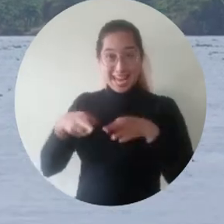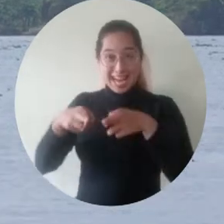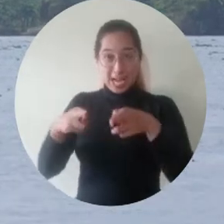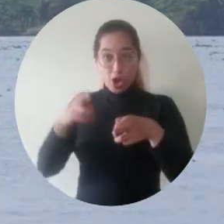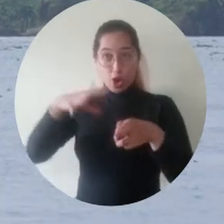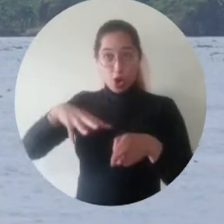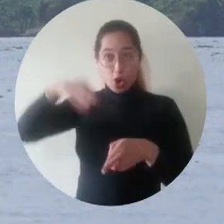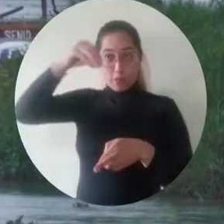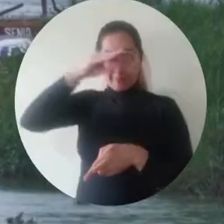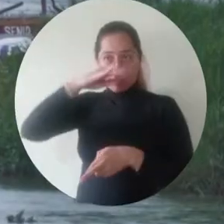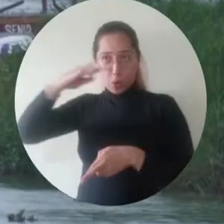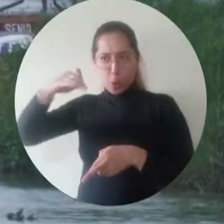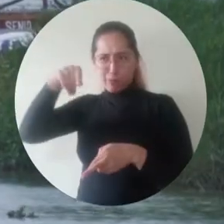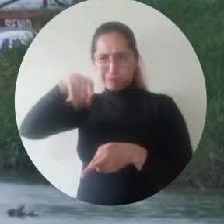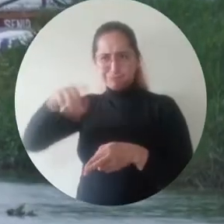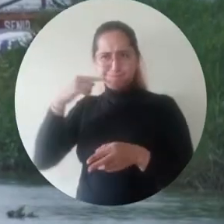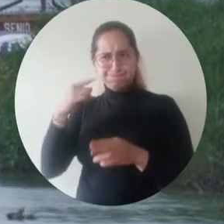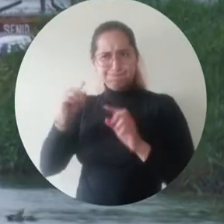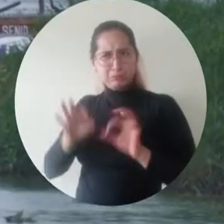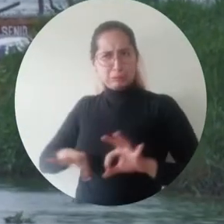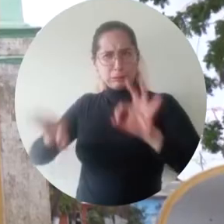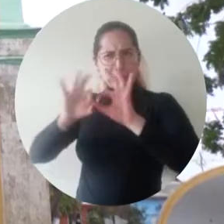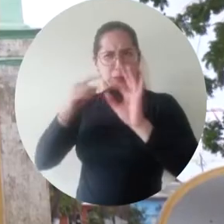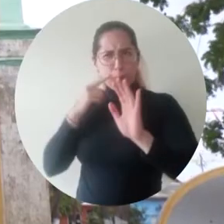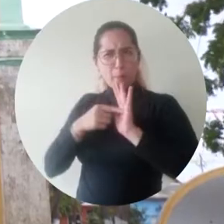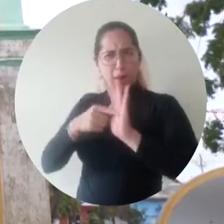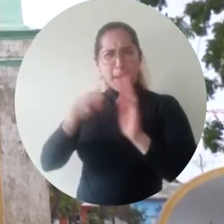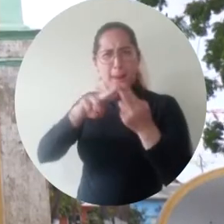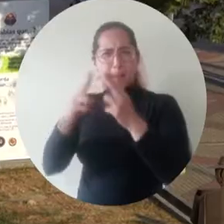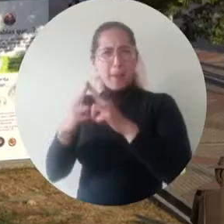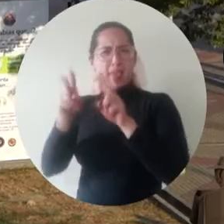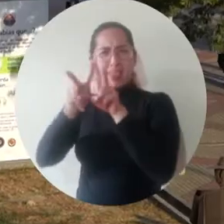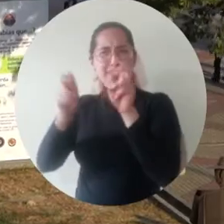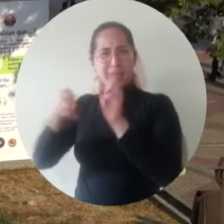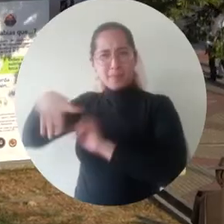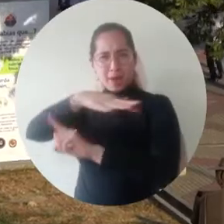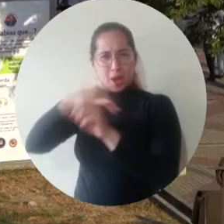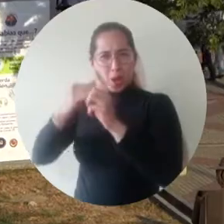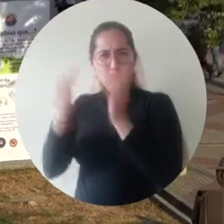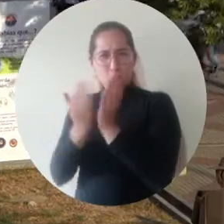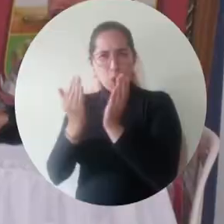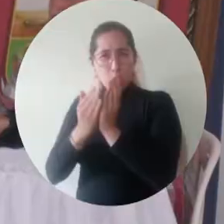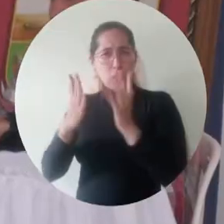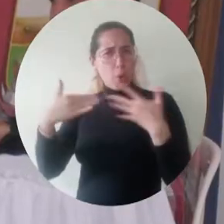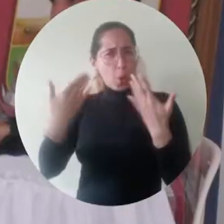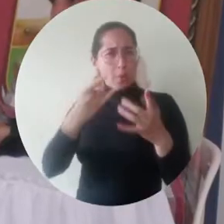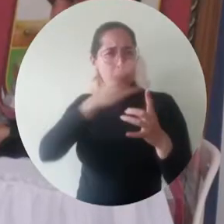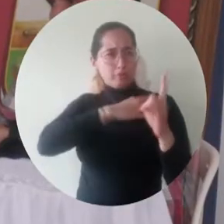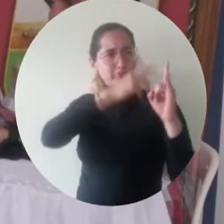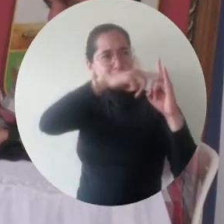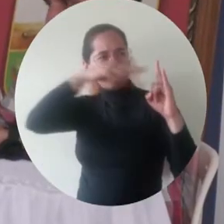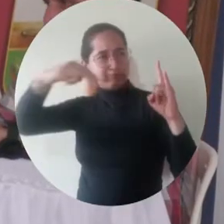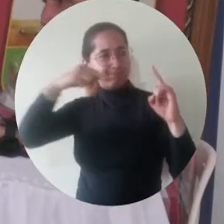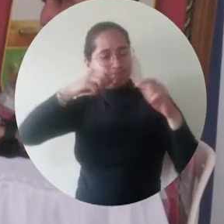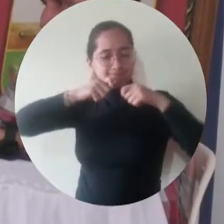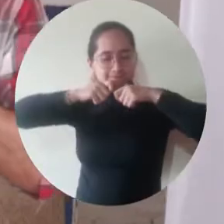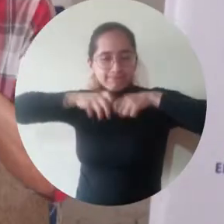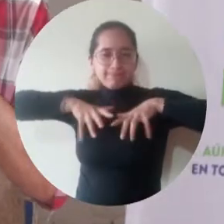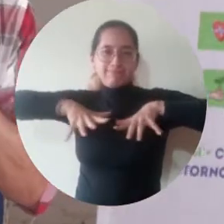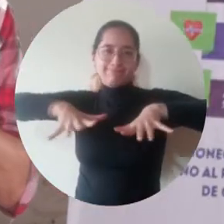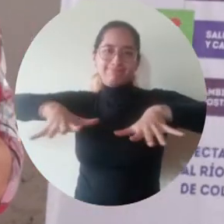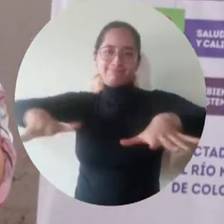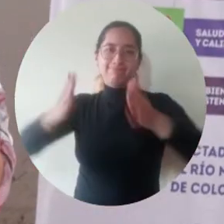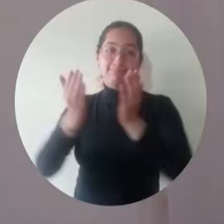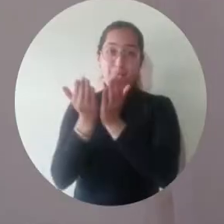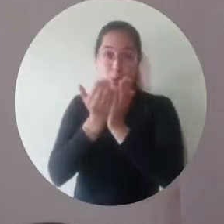El río Magdalena ha sido un recurso protagonista en la labor educativa que la Universidad del Magdalena ha extendido a lo largo del territorio.